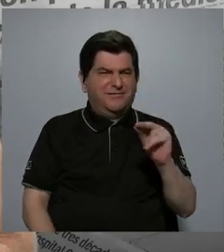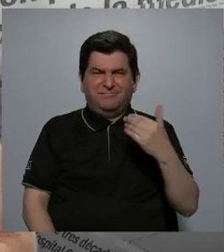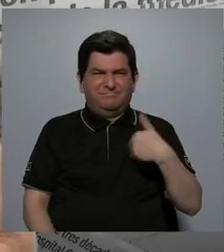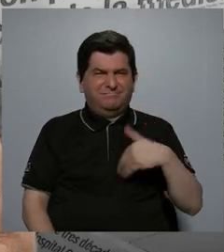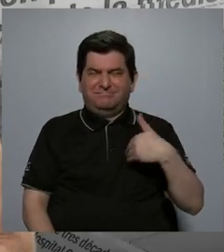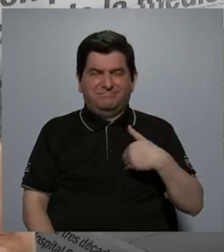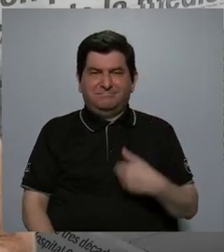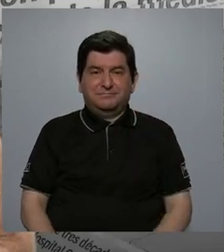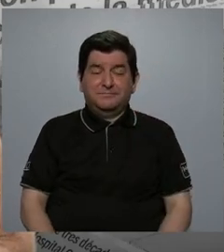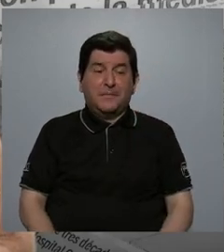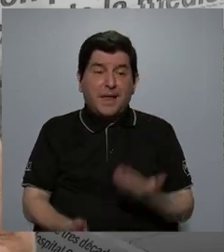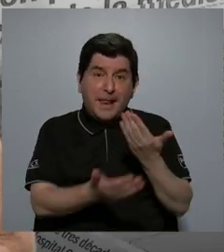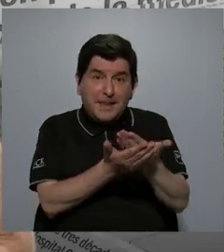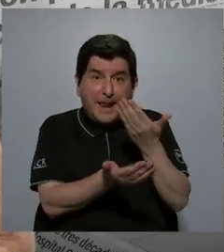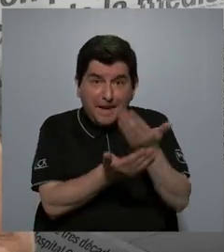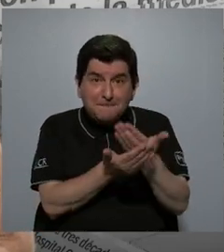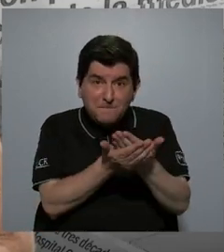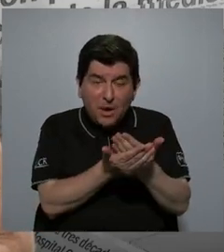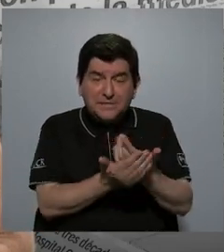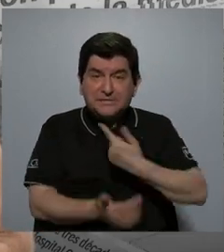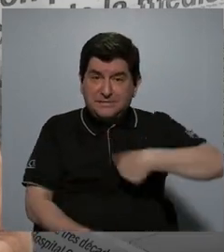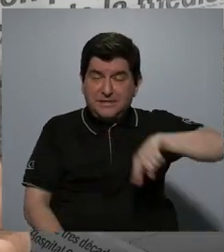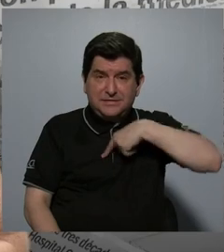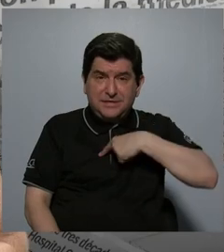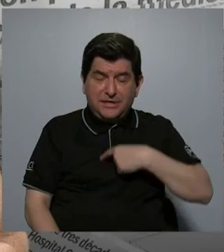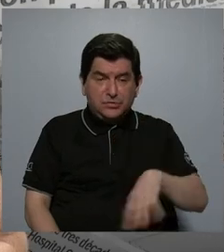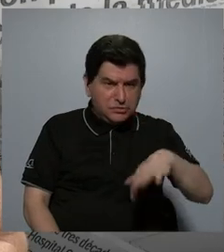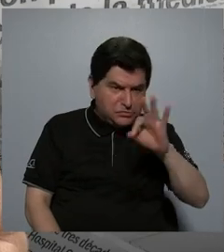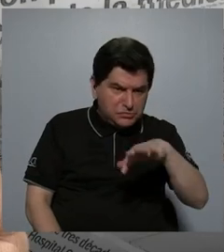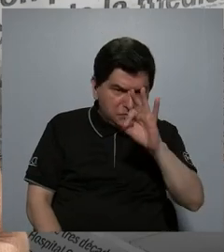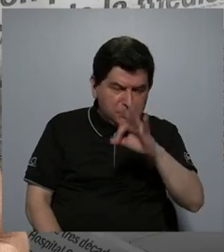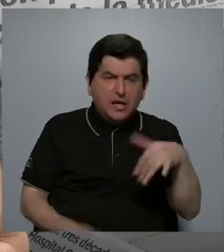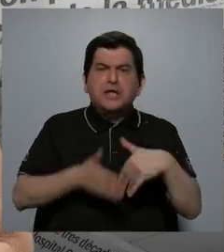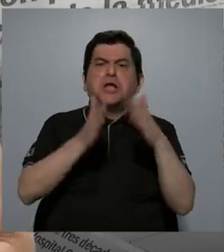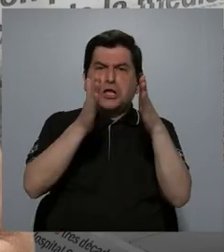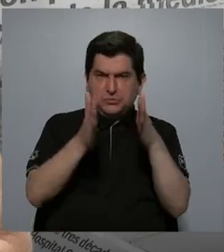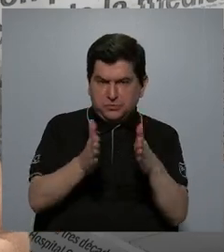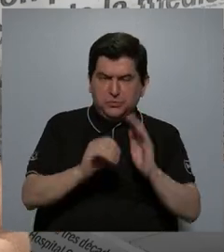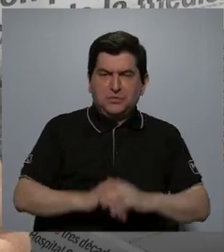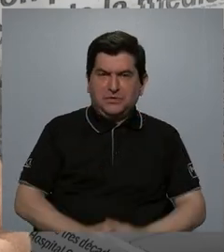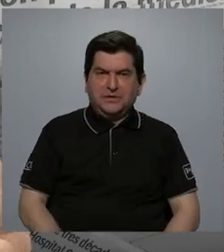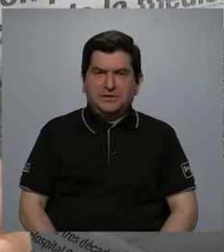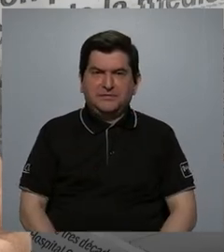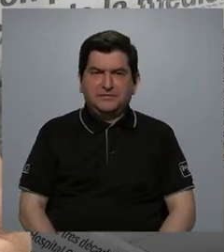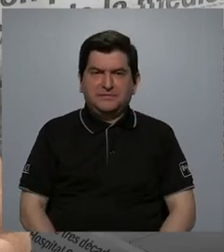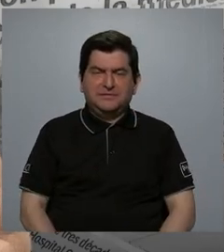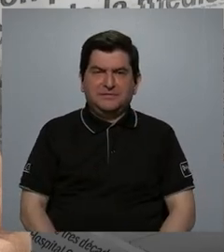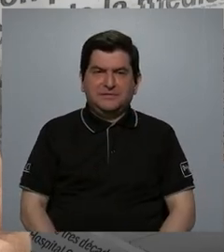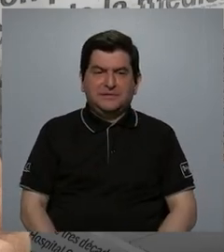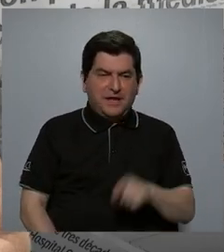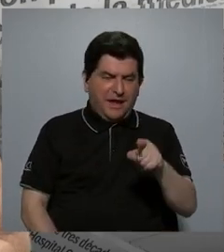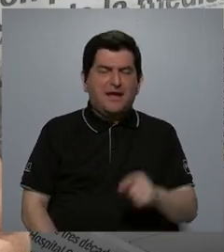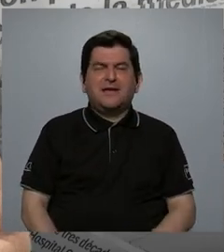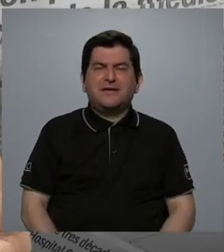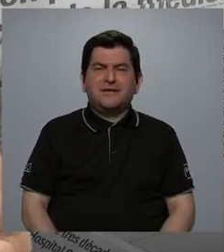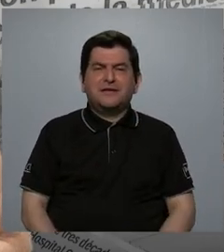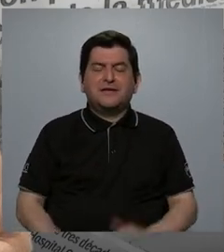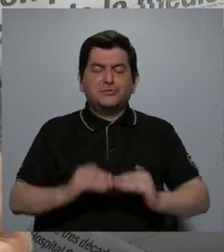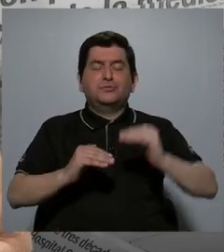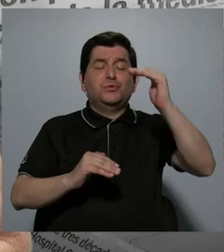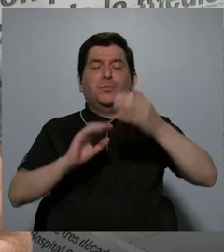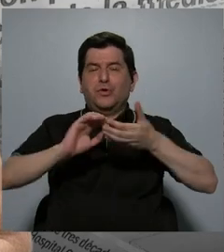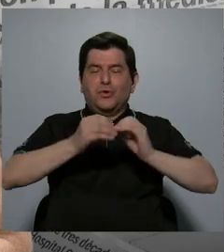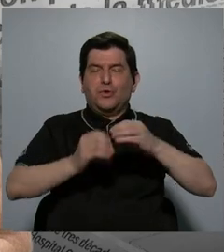hombres, de manera que las muestras con las que contamos, también algunas de estudiantes, están conformadas por más